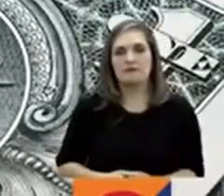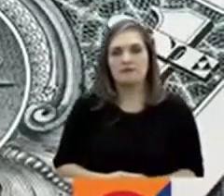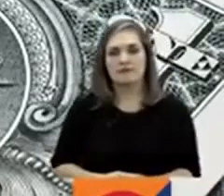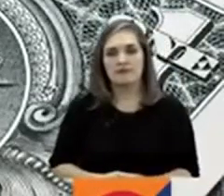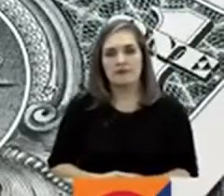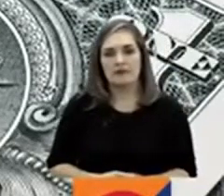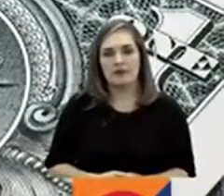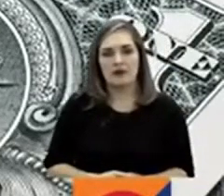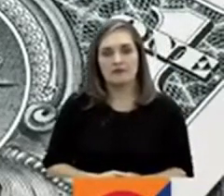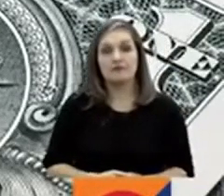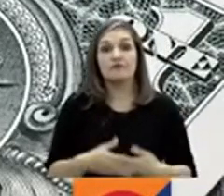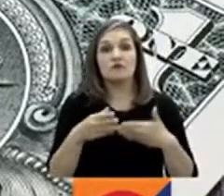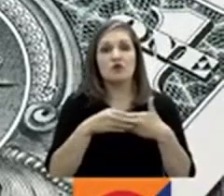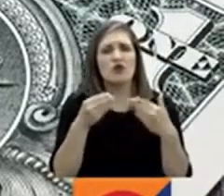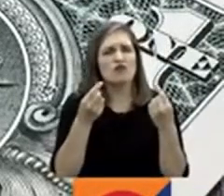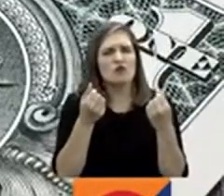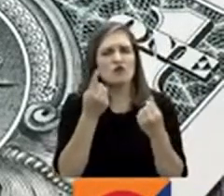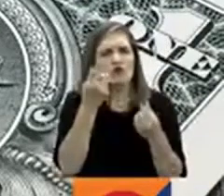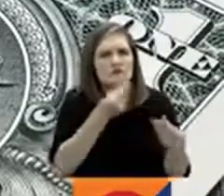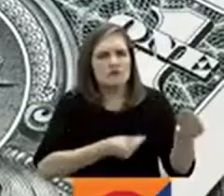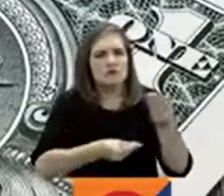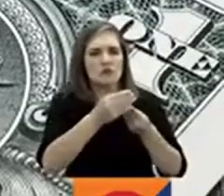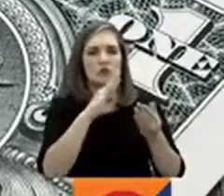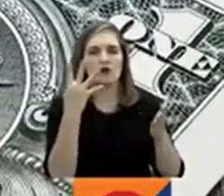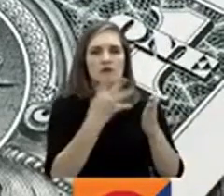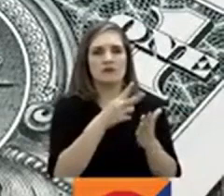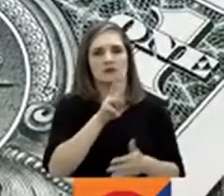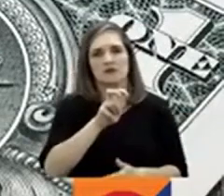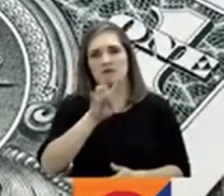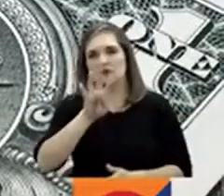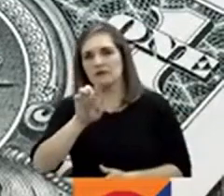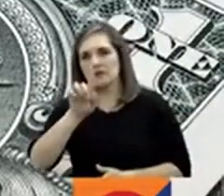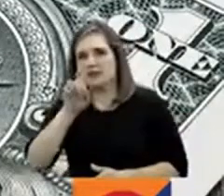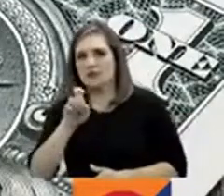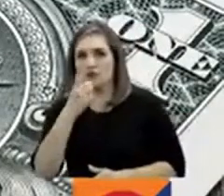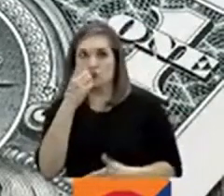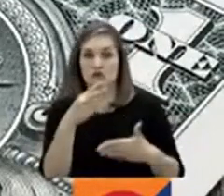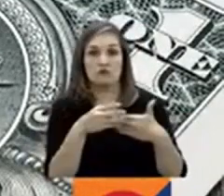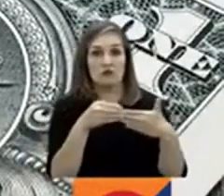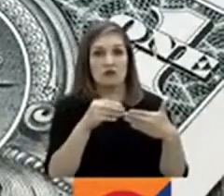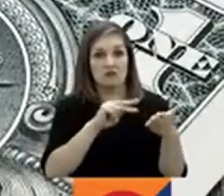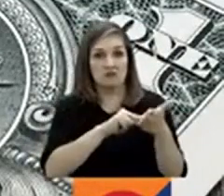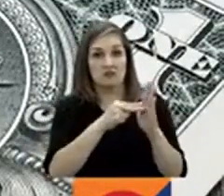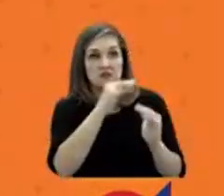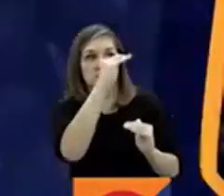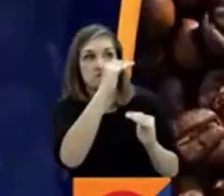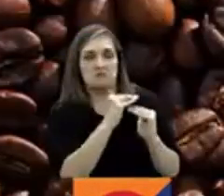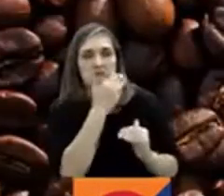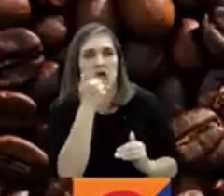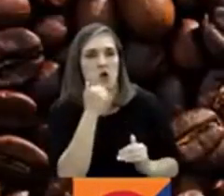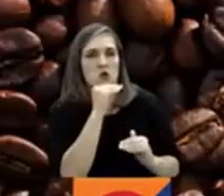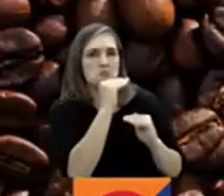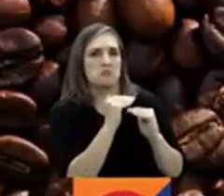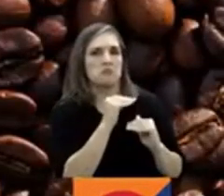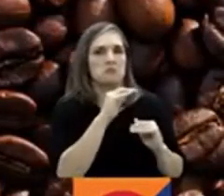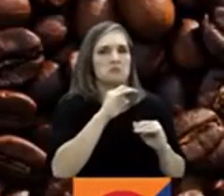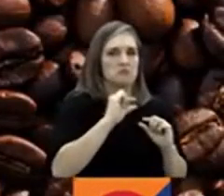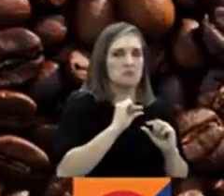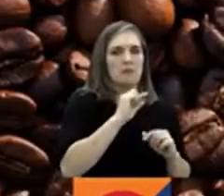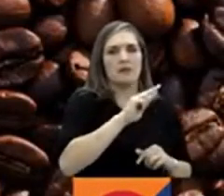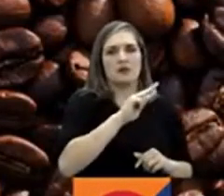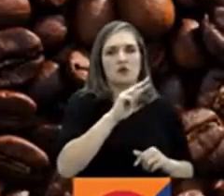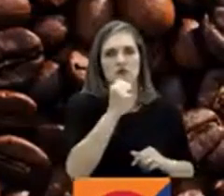En 4.796 pesos cerró el precio del dólar, lo que representó una disminución de 22 pesos. A un dólar con